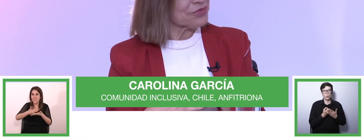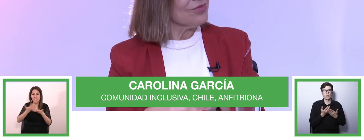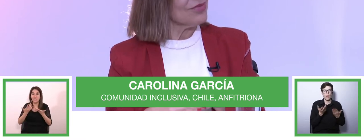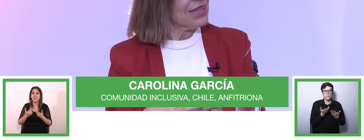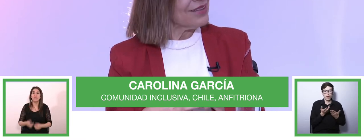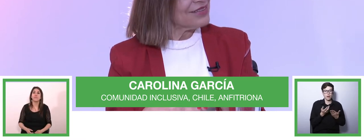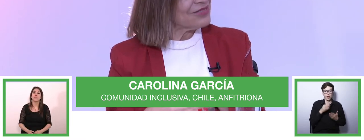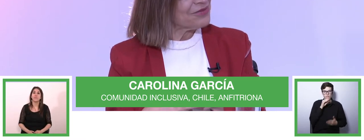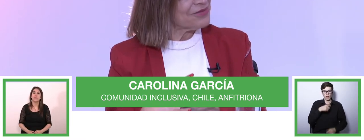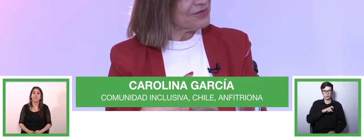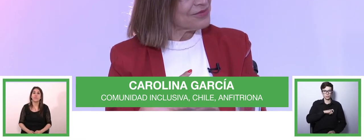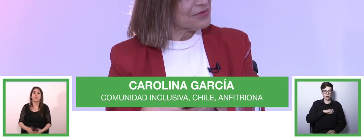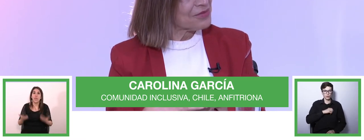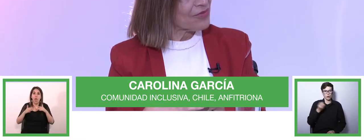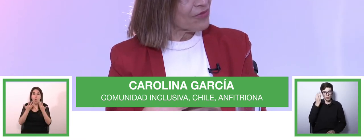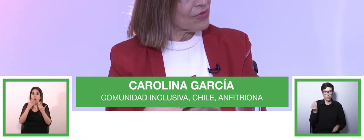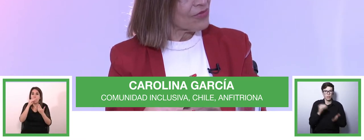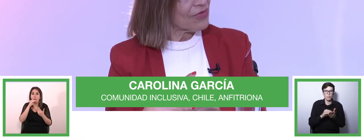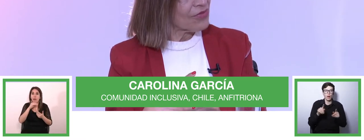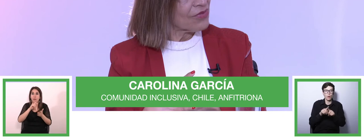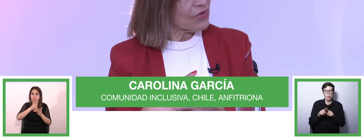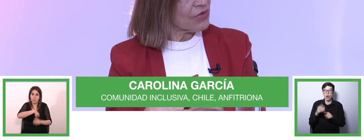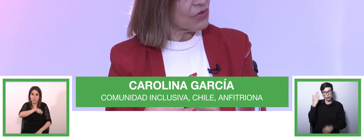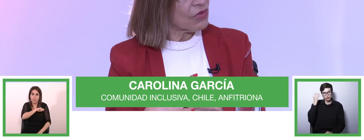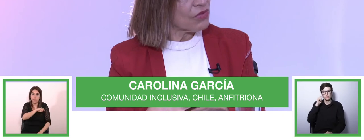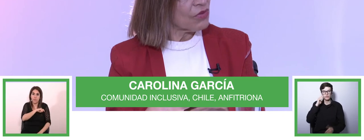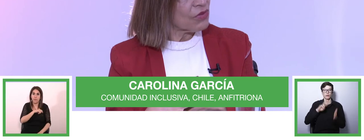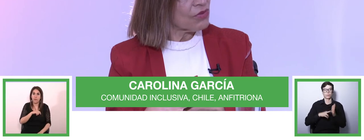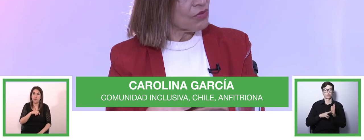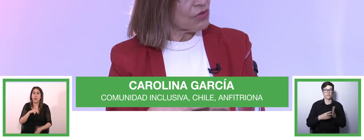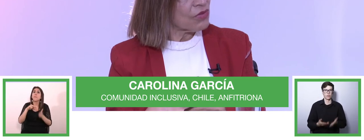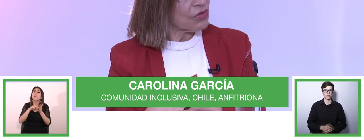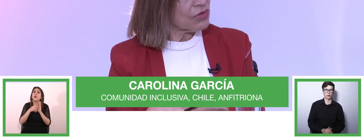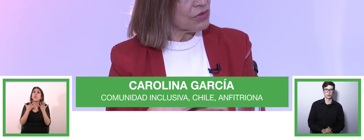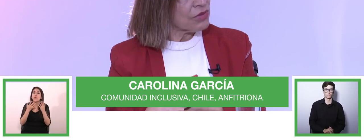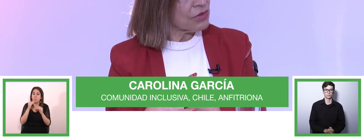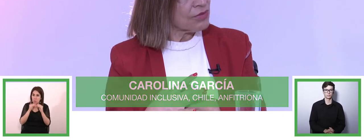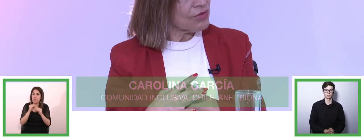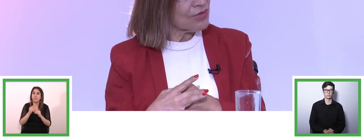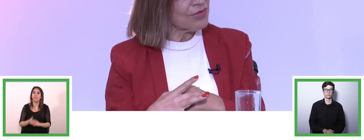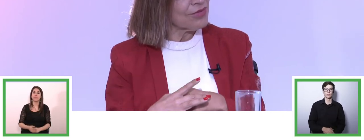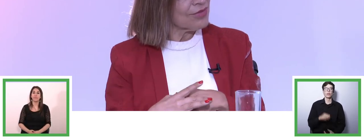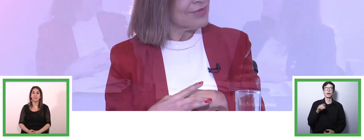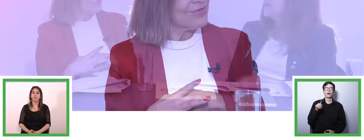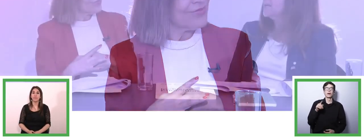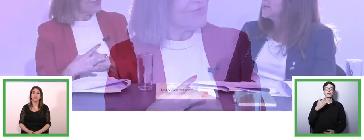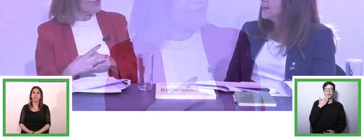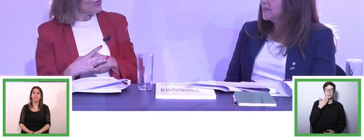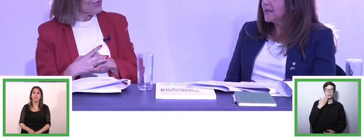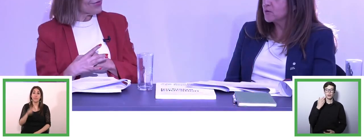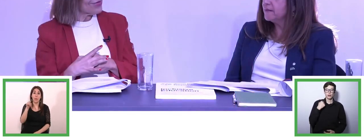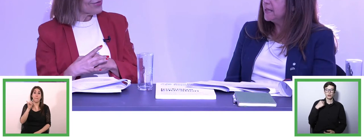tú mencionas o sea Martín pero lo que más a nosotros nos movió fue